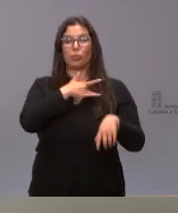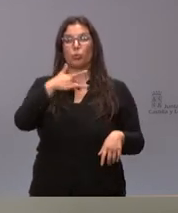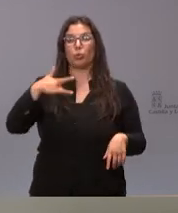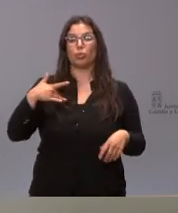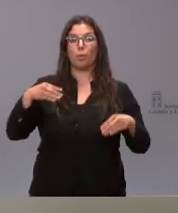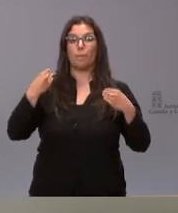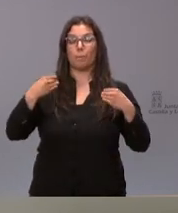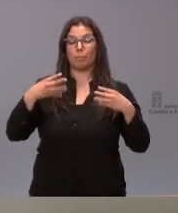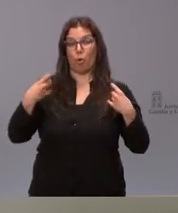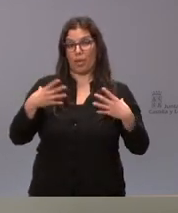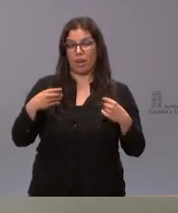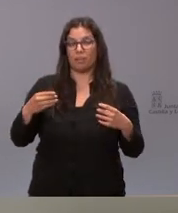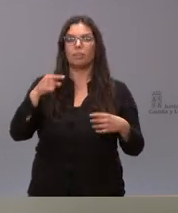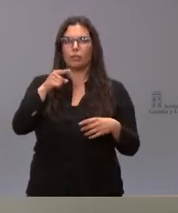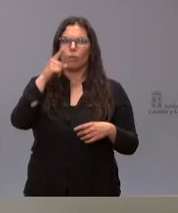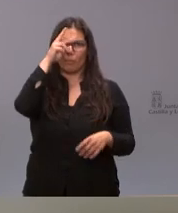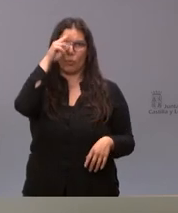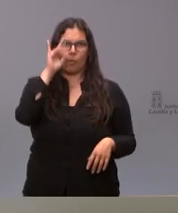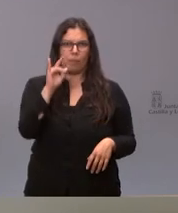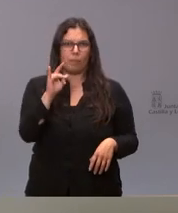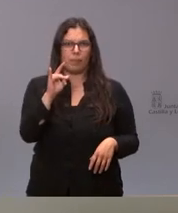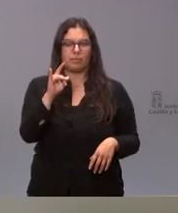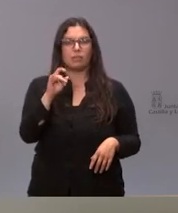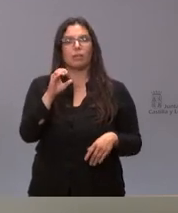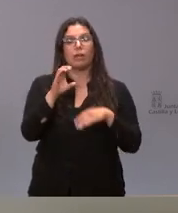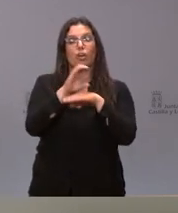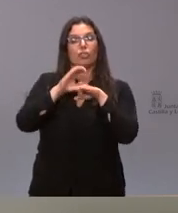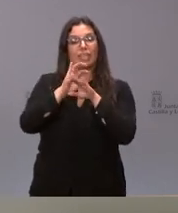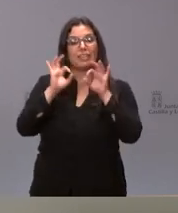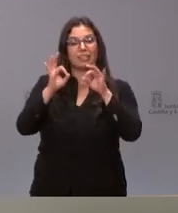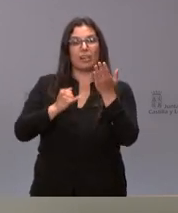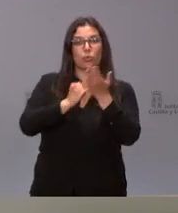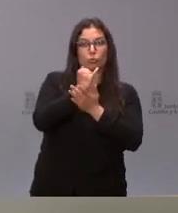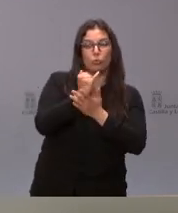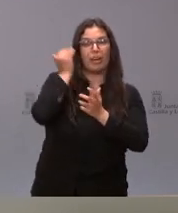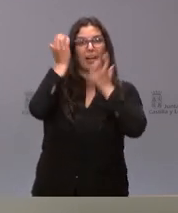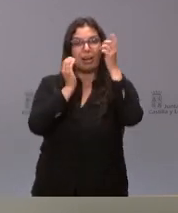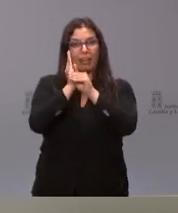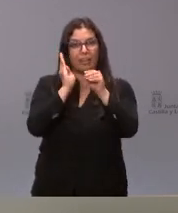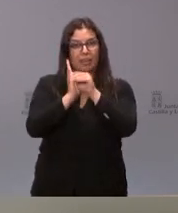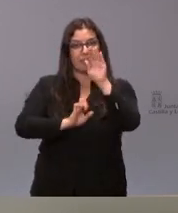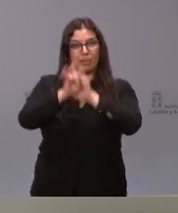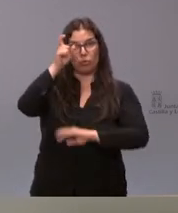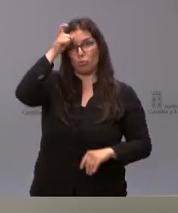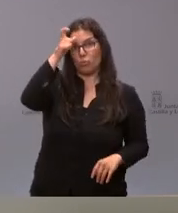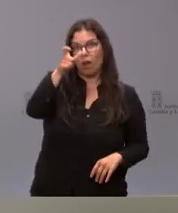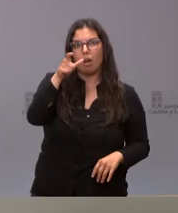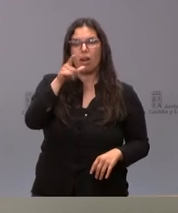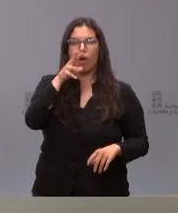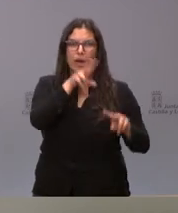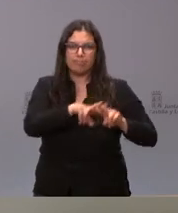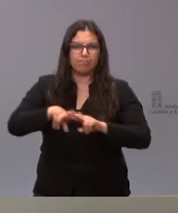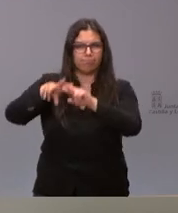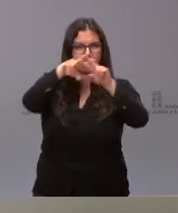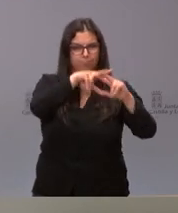plantea es un elemento de preocupación la consejería la consejería de agricultura ganadería y desarrollo rural lo está analizando en este